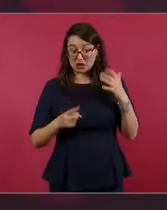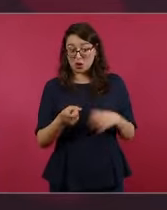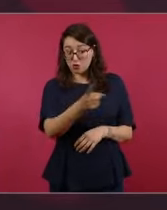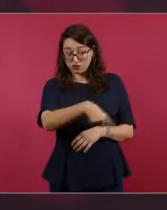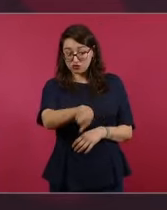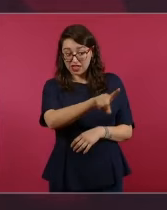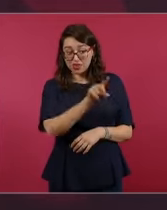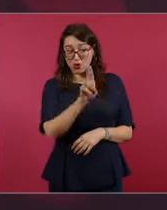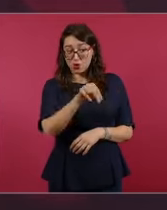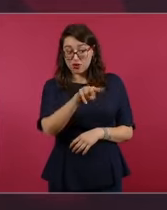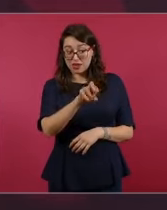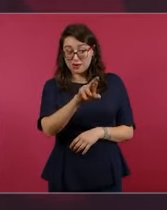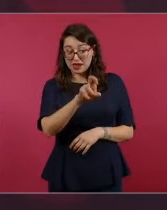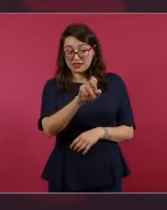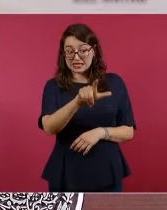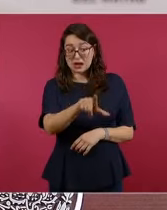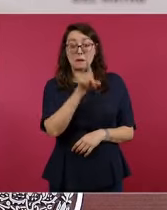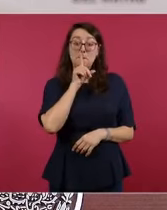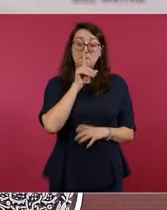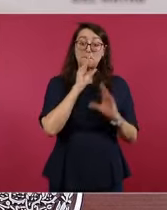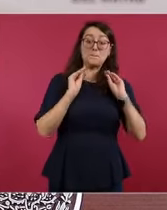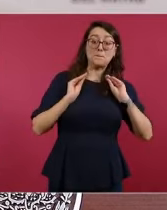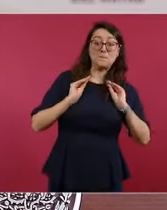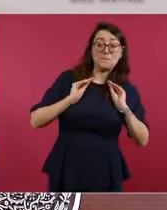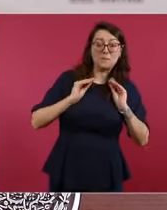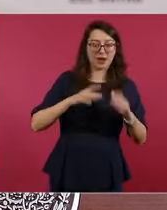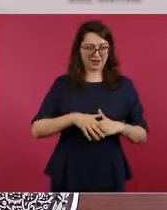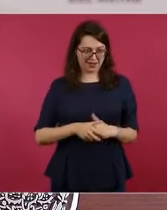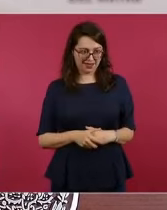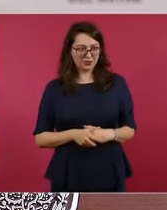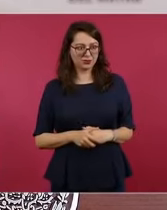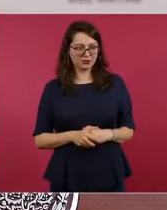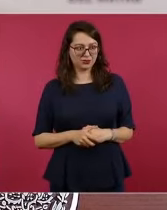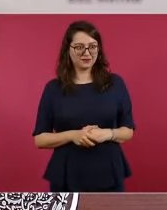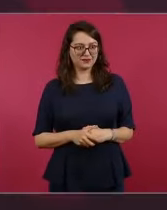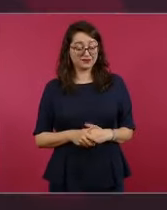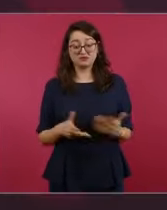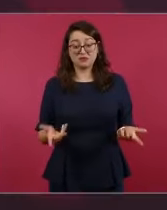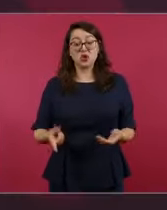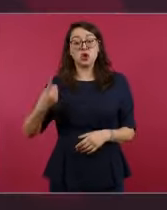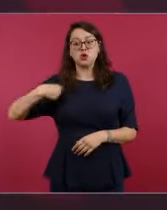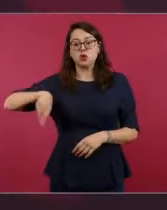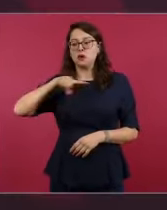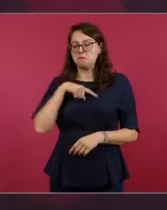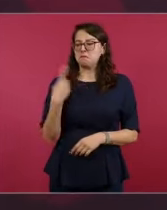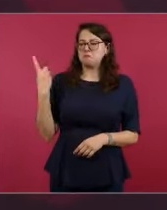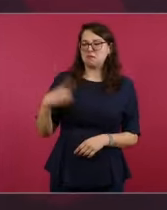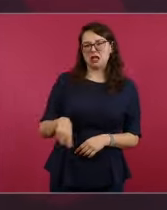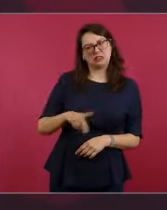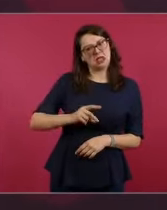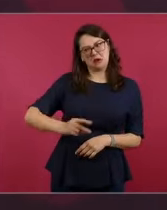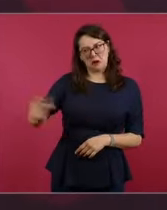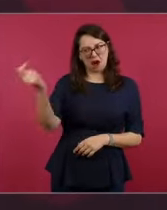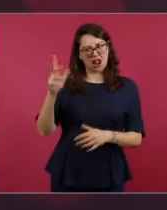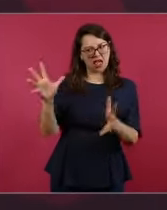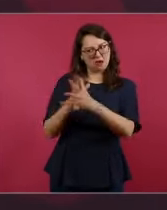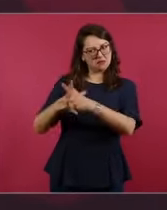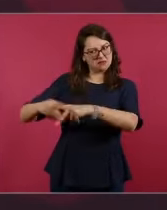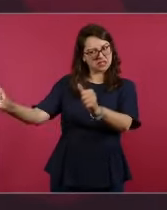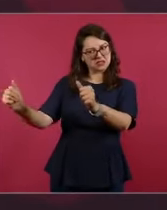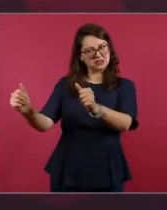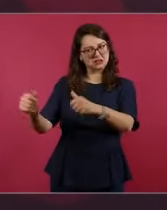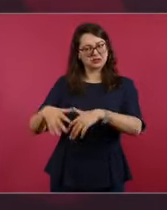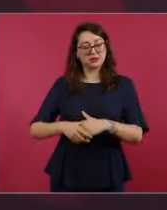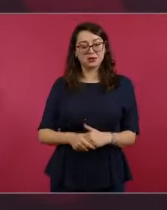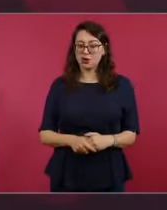Nosotros no ordenamos desaparecer a nadie como era antes y en el universal